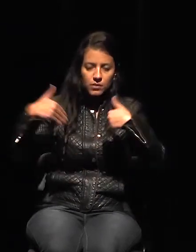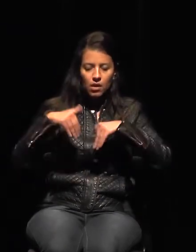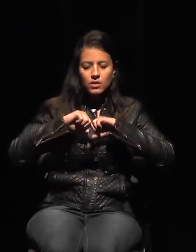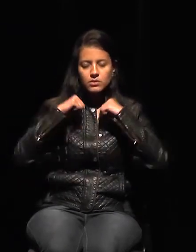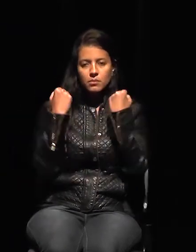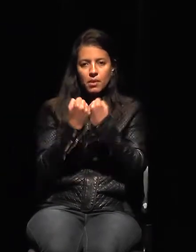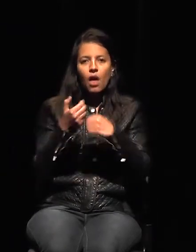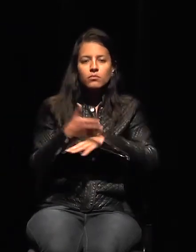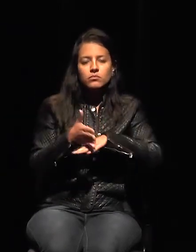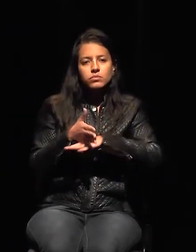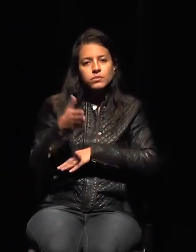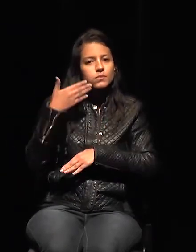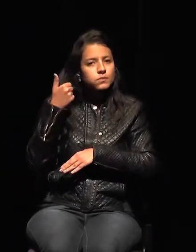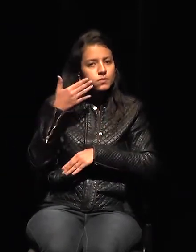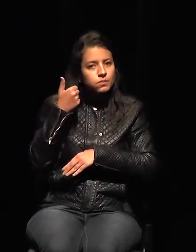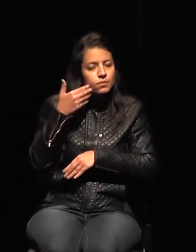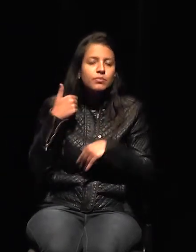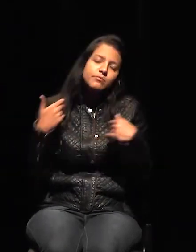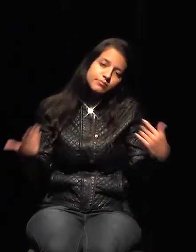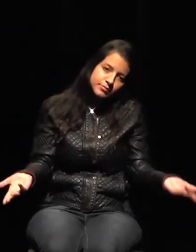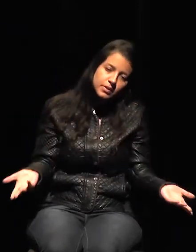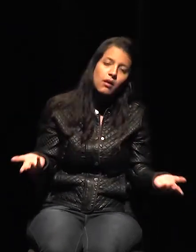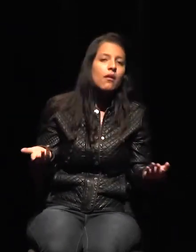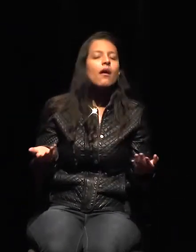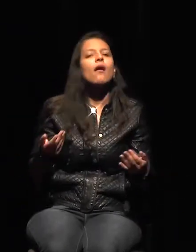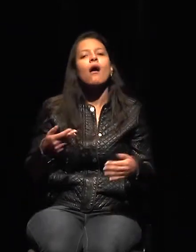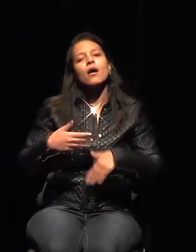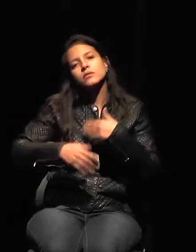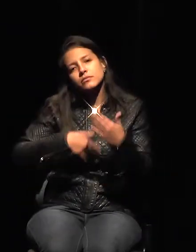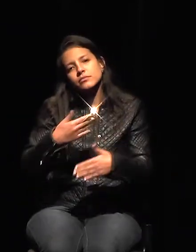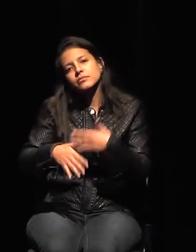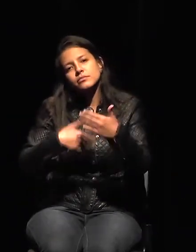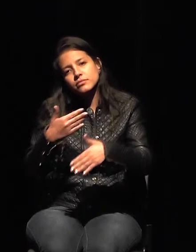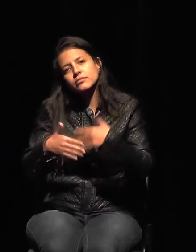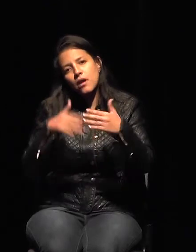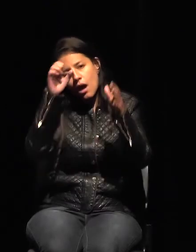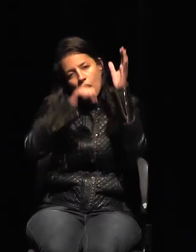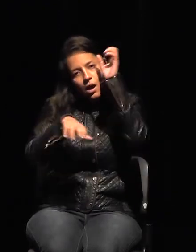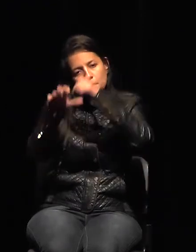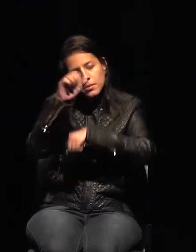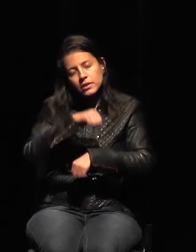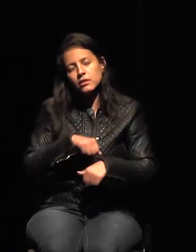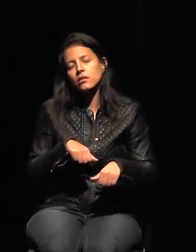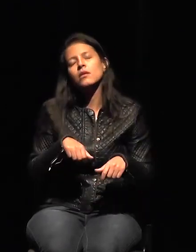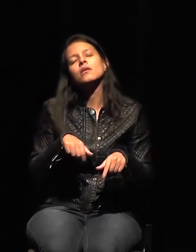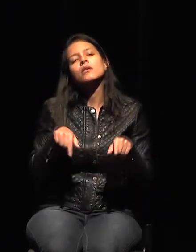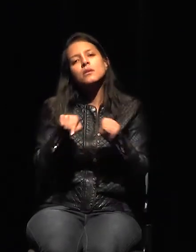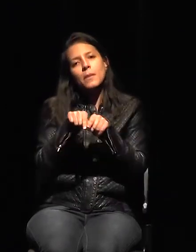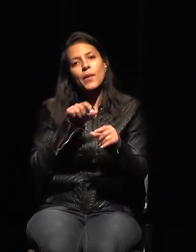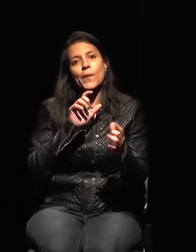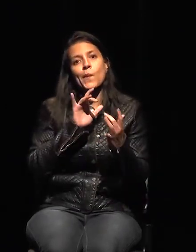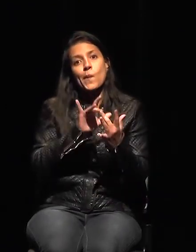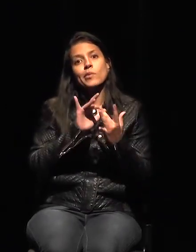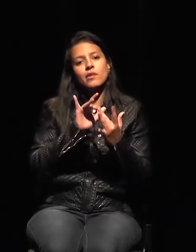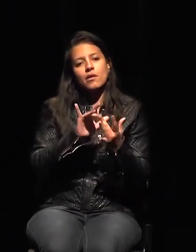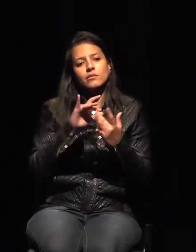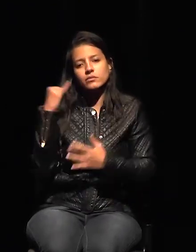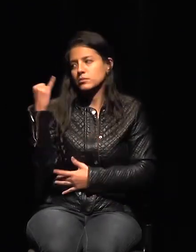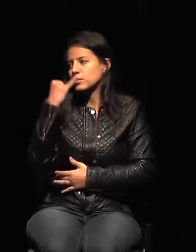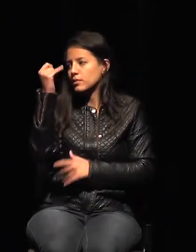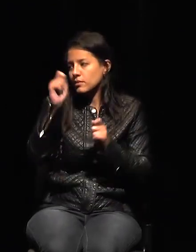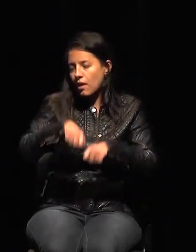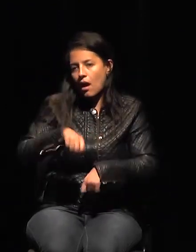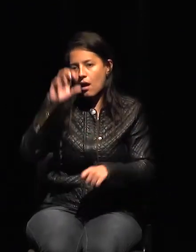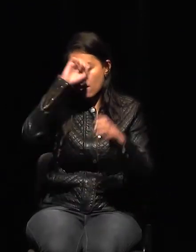Es un tema de ir perfeccionándose, mejorando el contacto. Es muy importante para que podamos aprender cada vez más. Y después de tantos